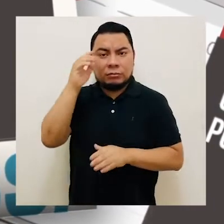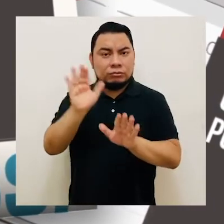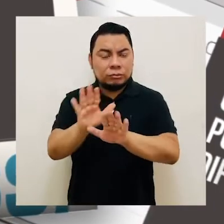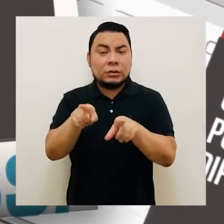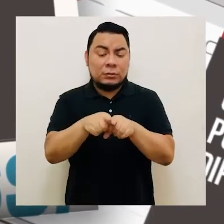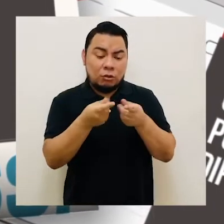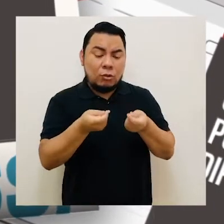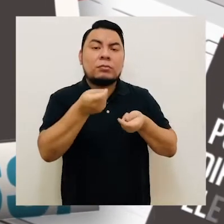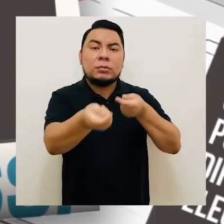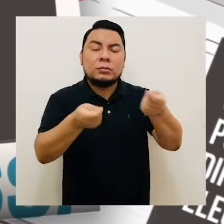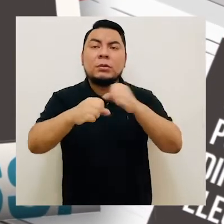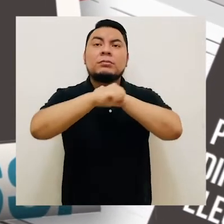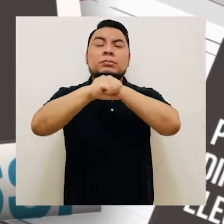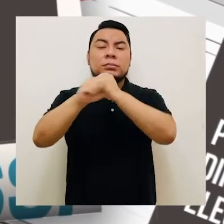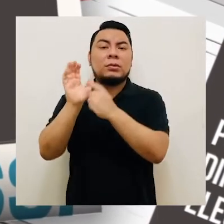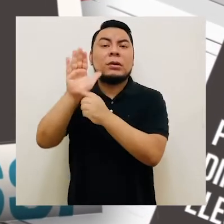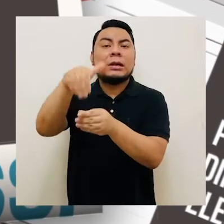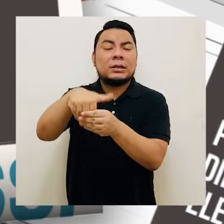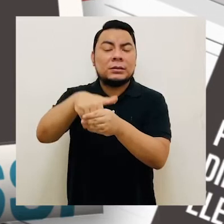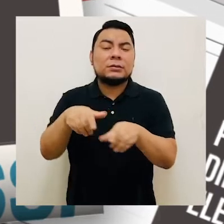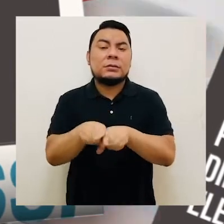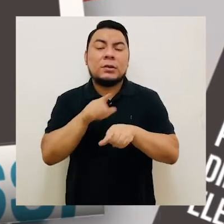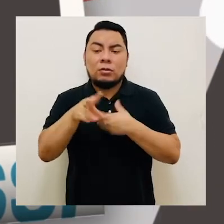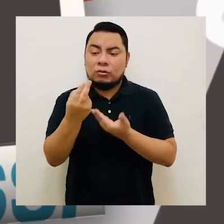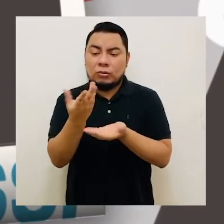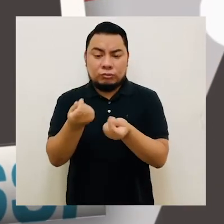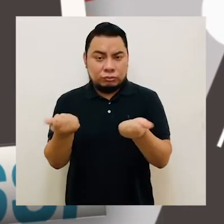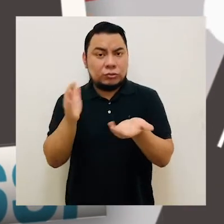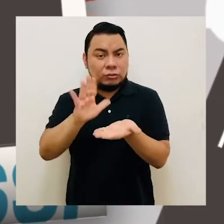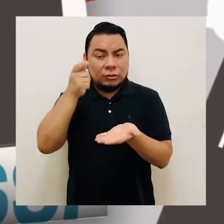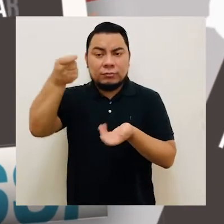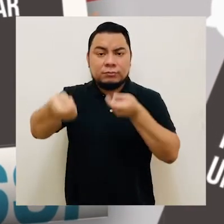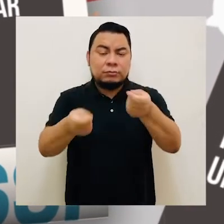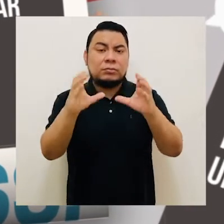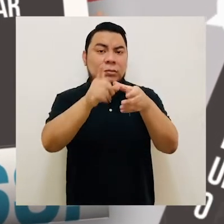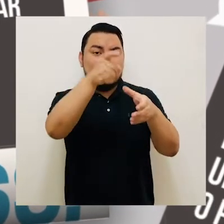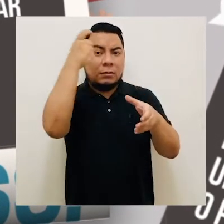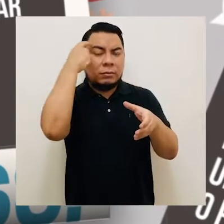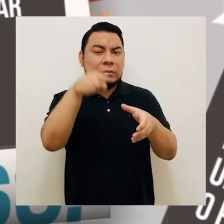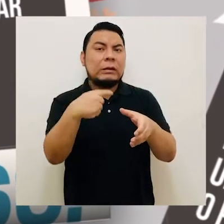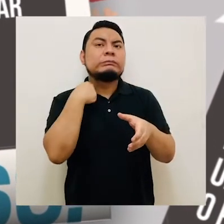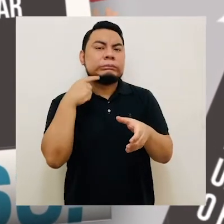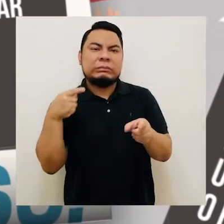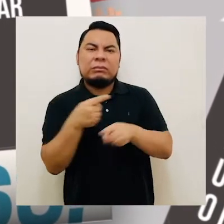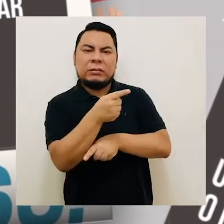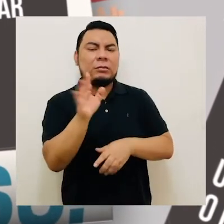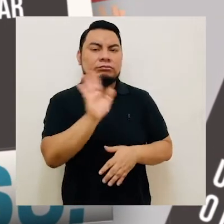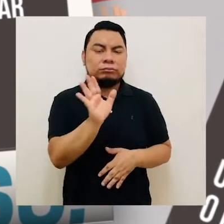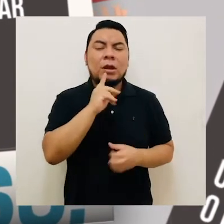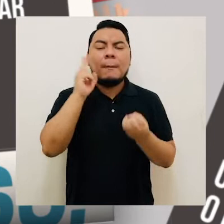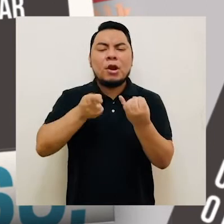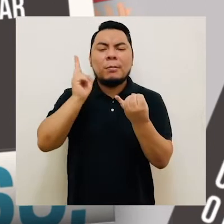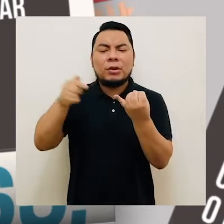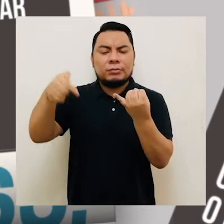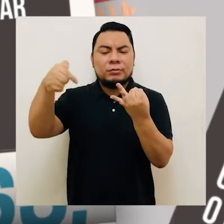bienes públicos para difundir propaganda electoral, emplear los recursos públicos para financiar una candidatura o perjudicarla, entre otras